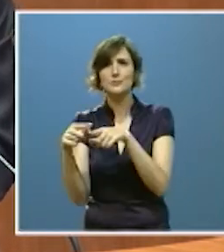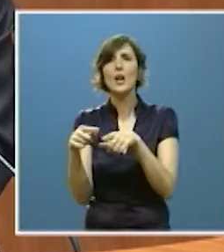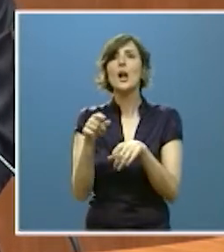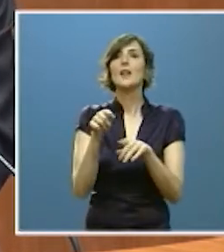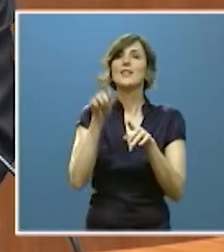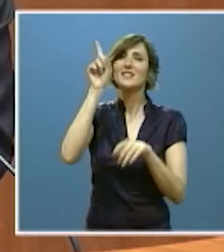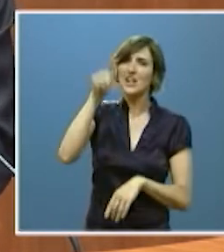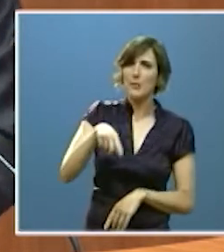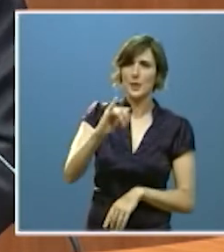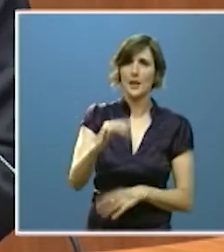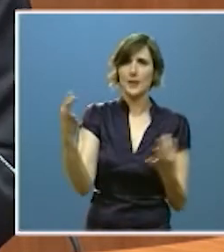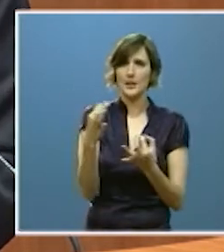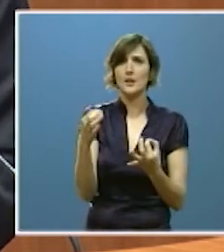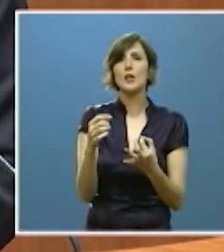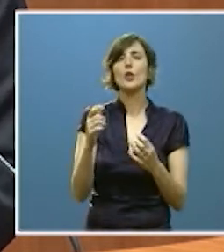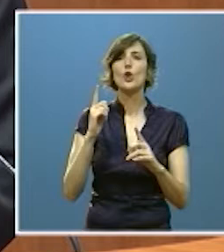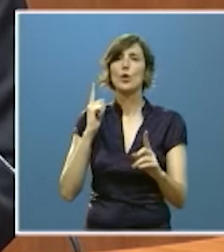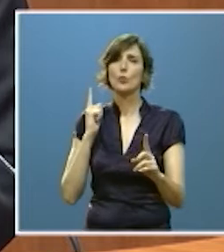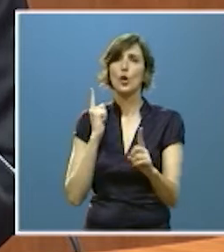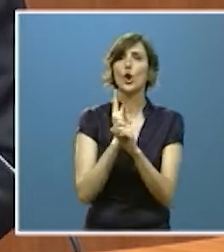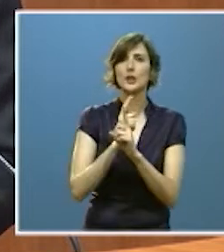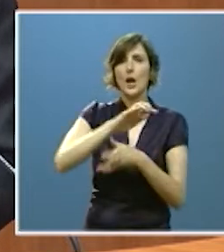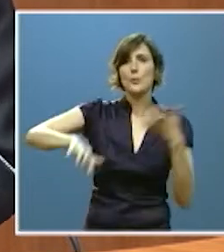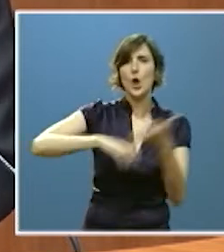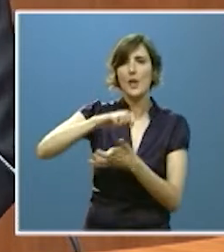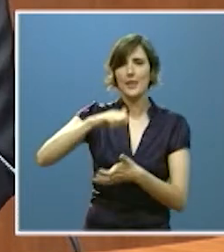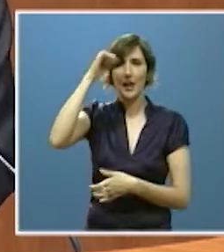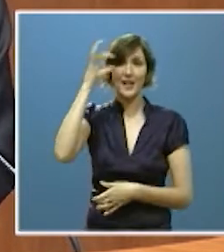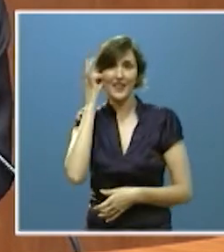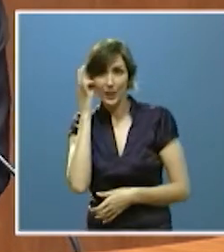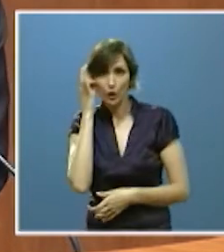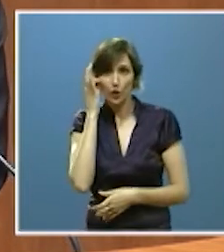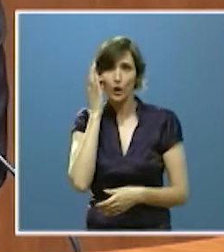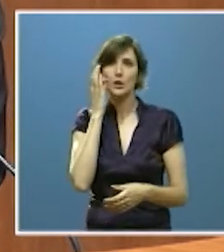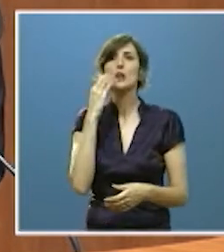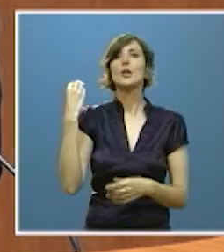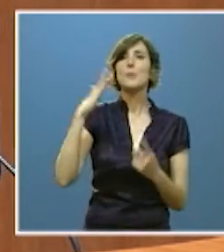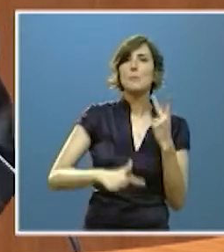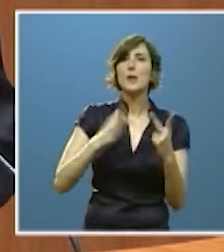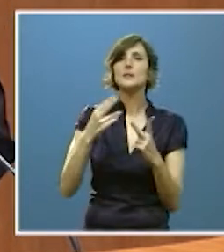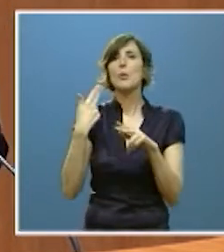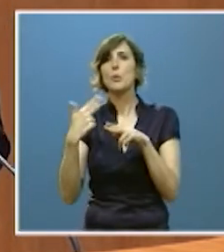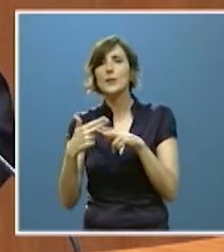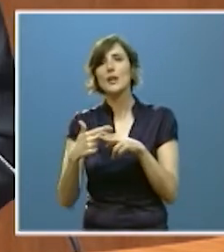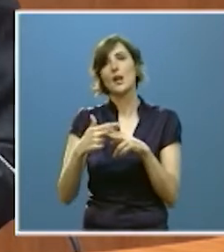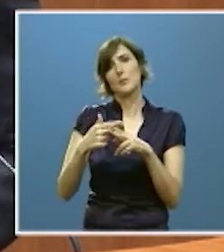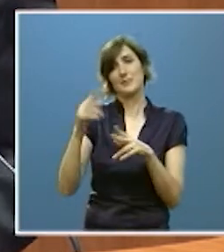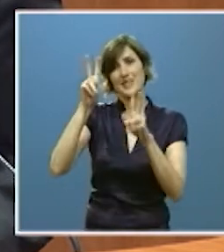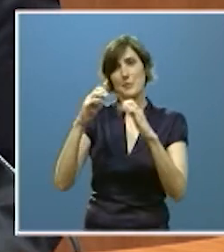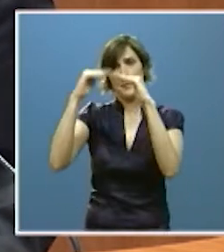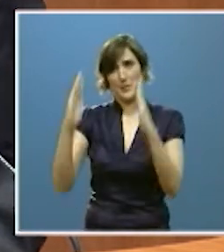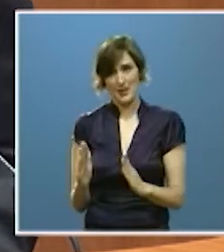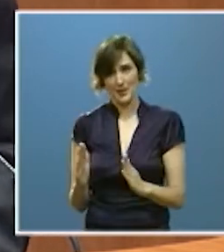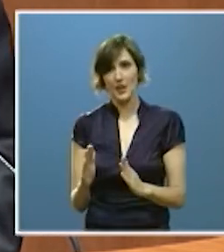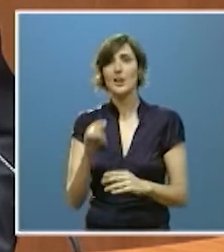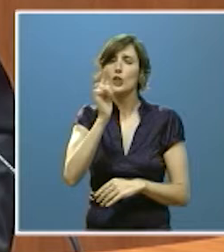también la lucha contra la violencia de género y la política pública de vivienda en la primera seguimos trabajando sobre la